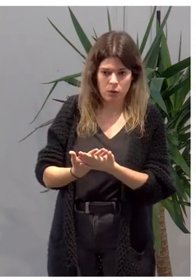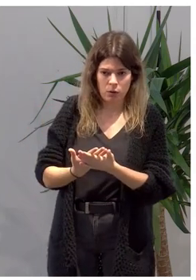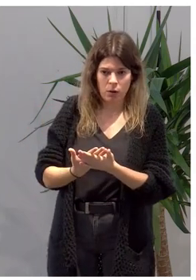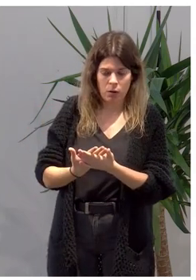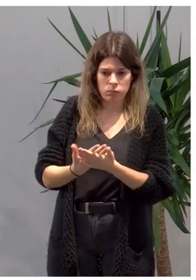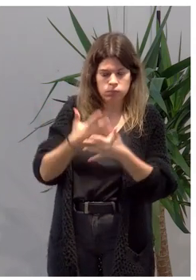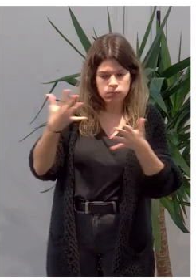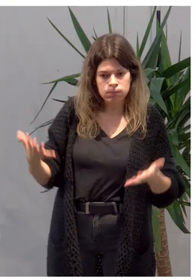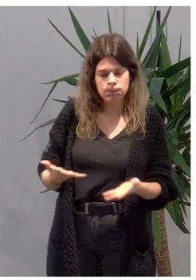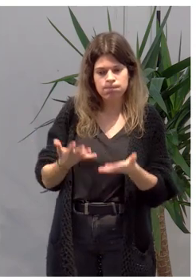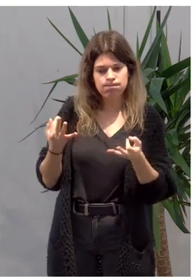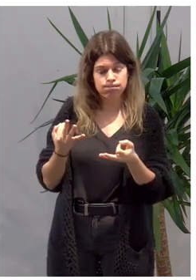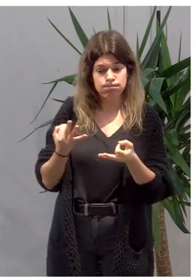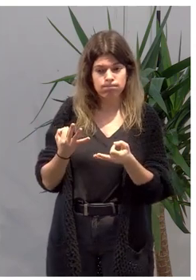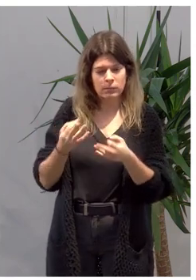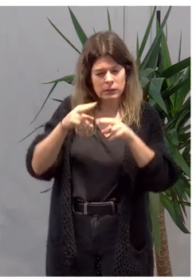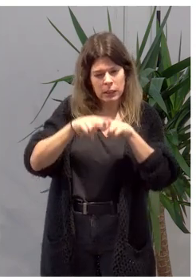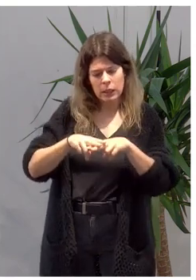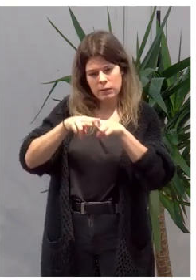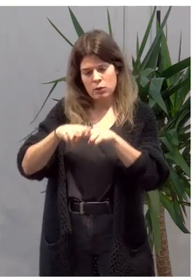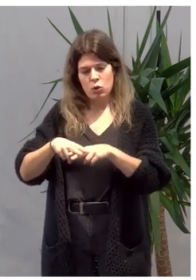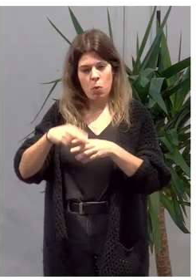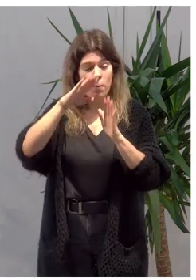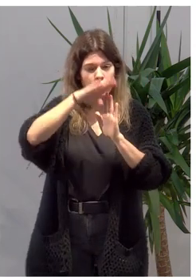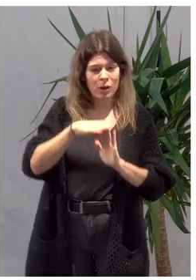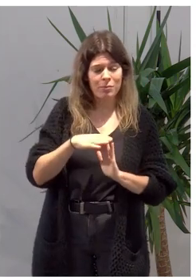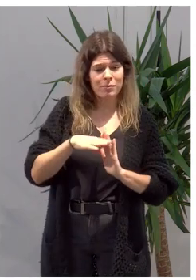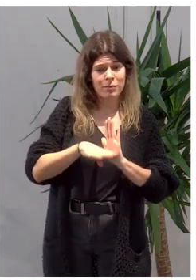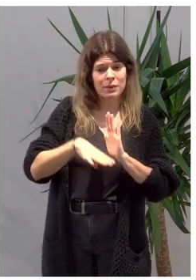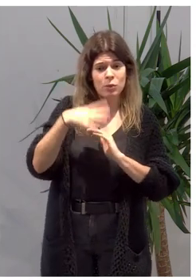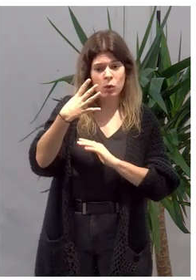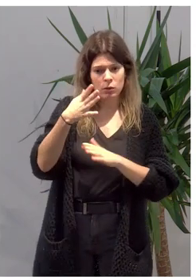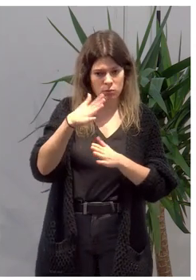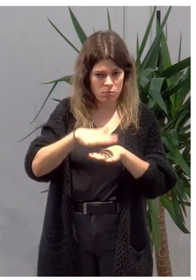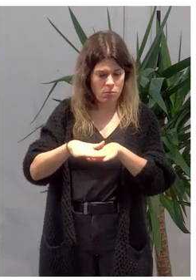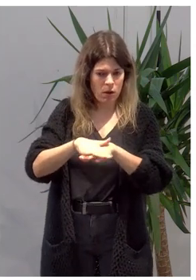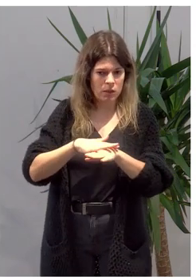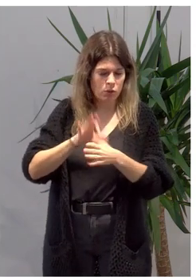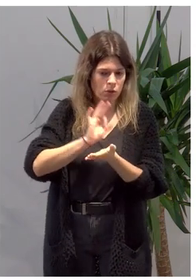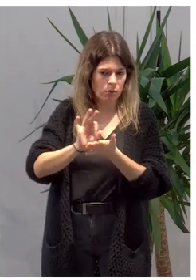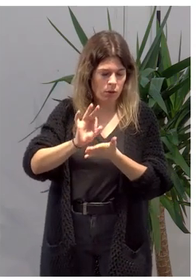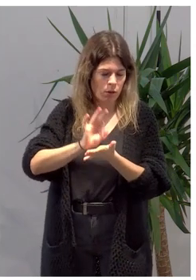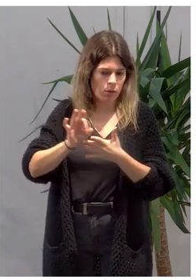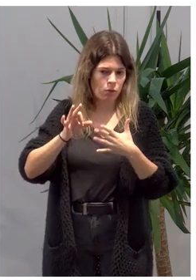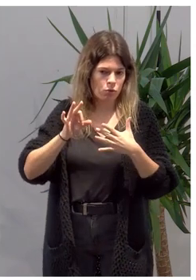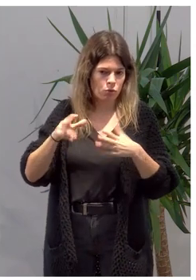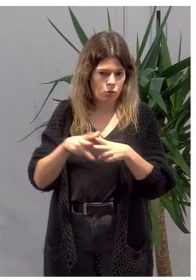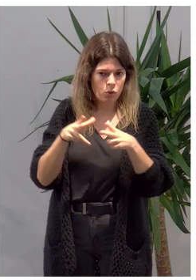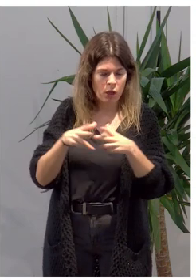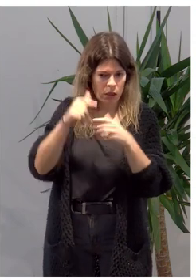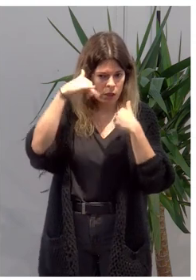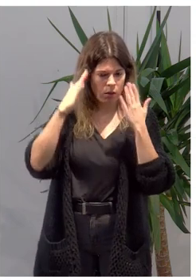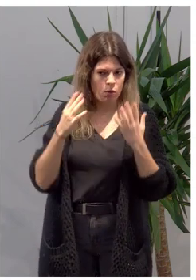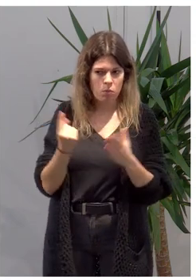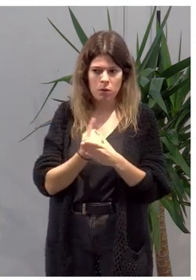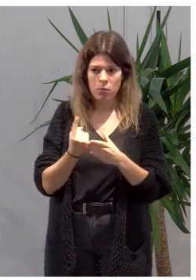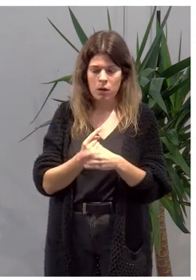una revisión de los cuatro programas básicos de servicios sociales de atención primaria. Y hay